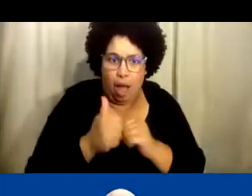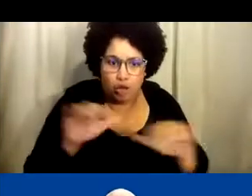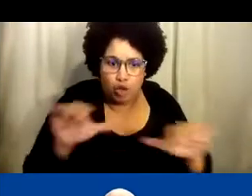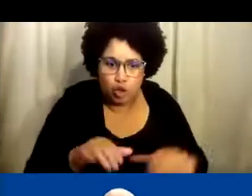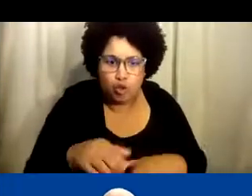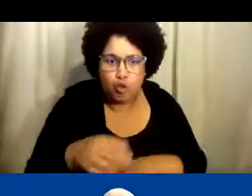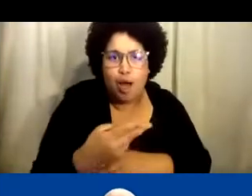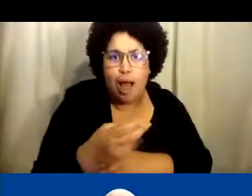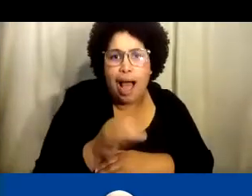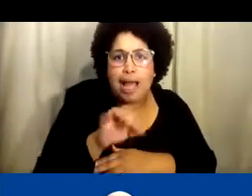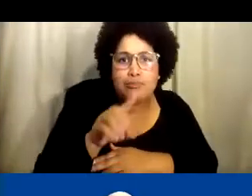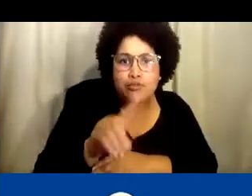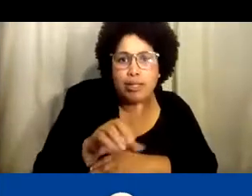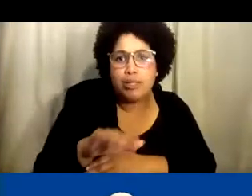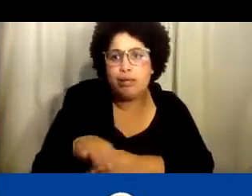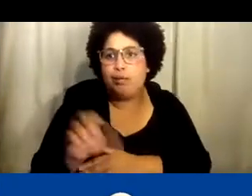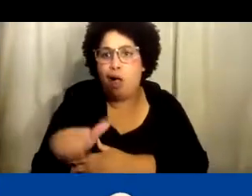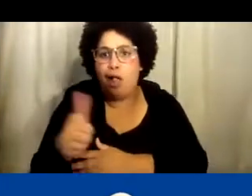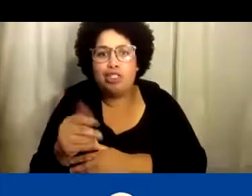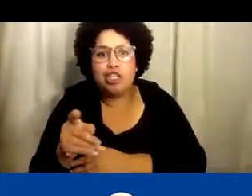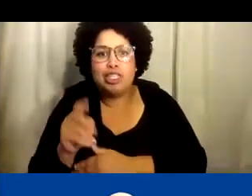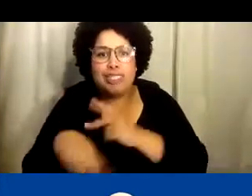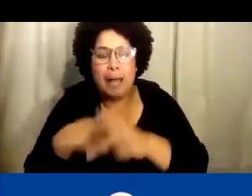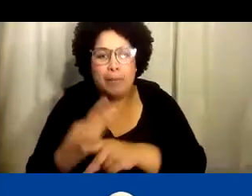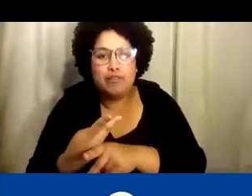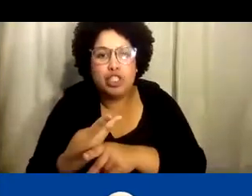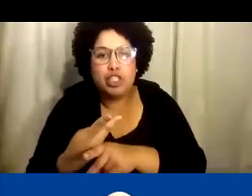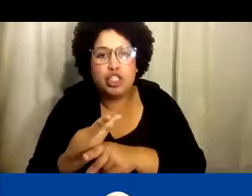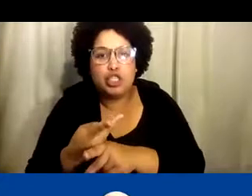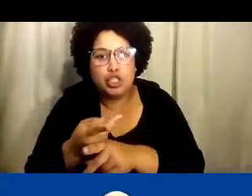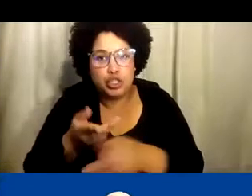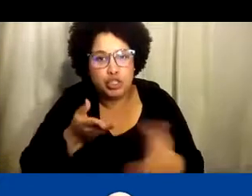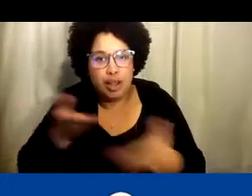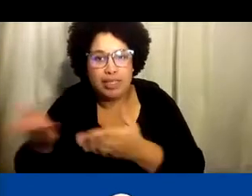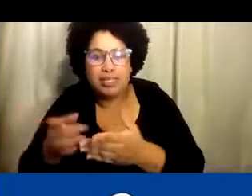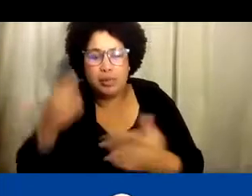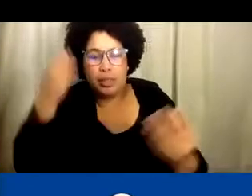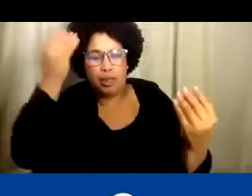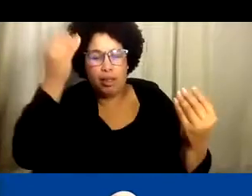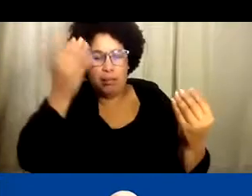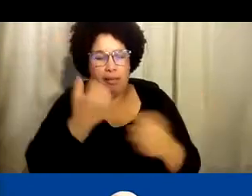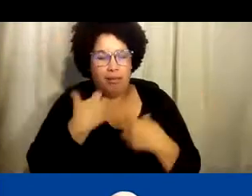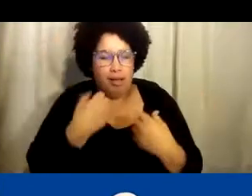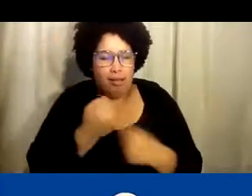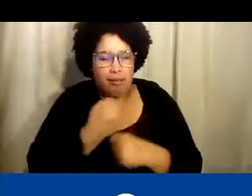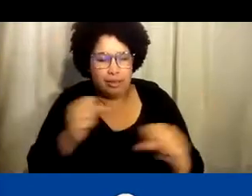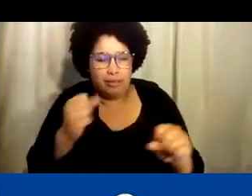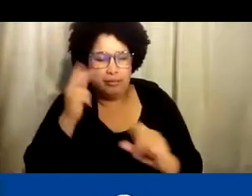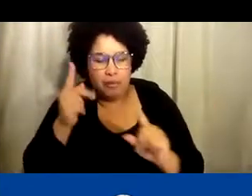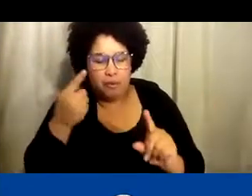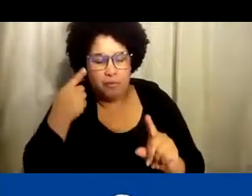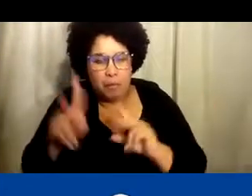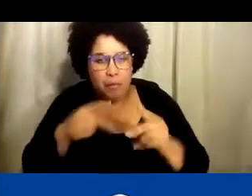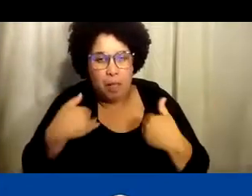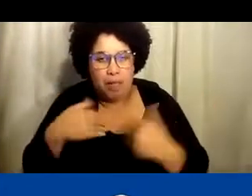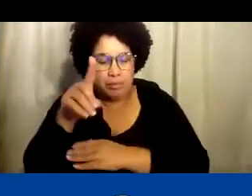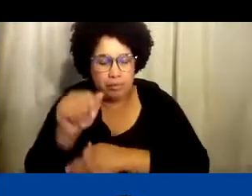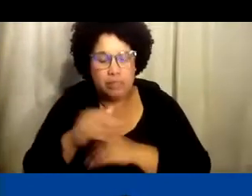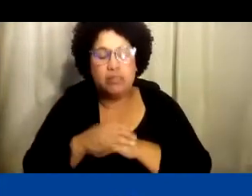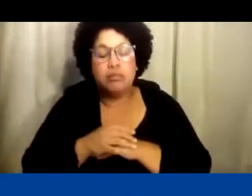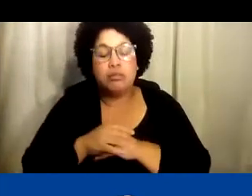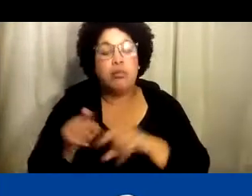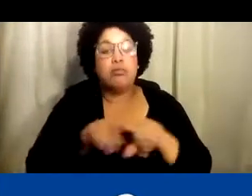familia y también a proveedores en cuanto estamos tratando de averiguar cómo usar esos servicios híbridos o alternativos, ¿verdad? Para